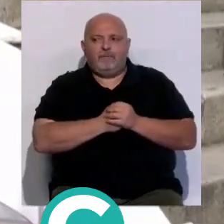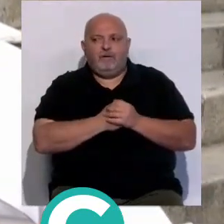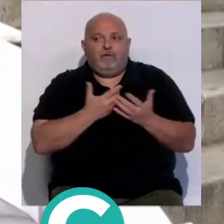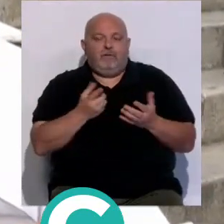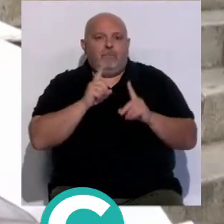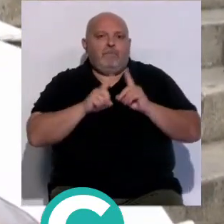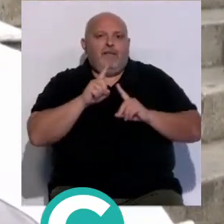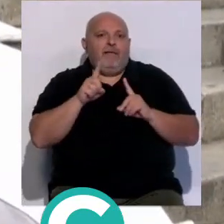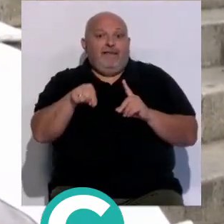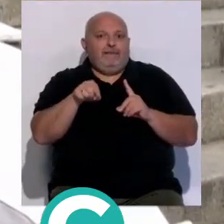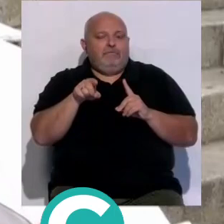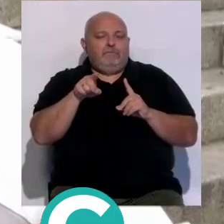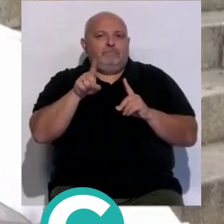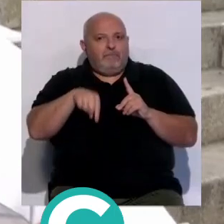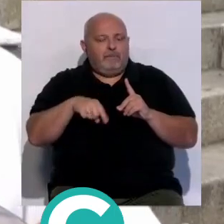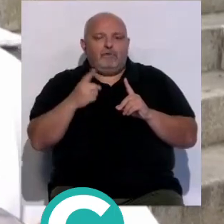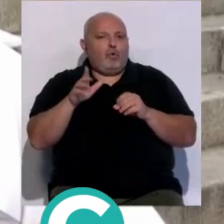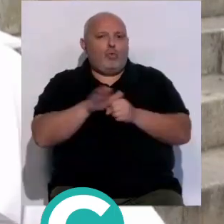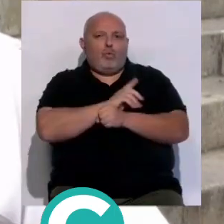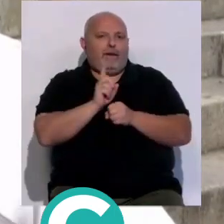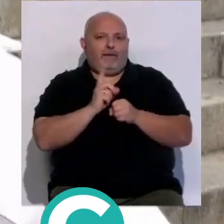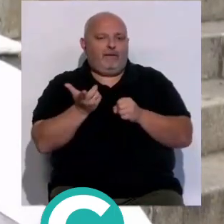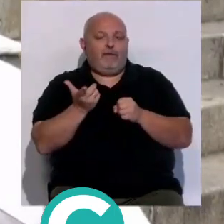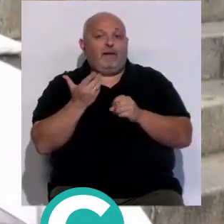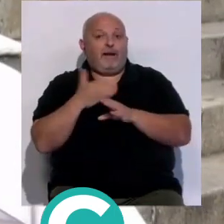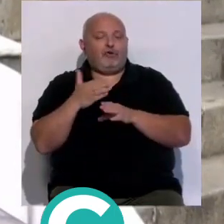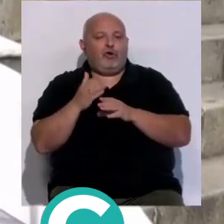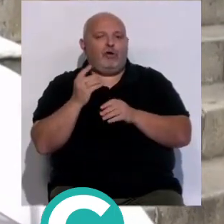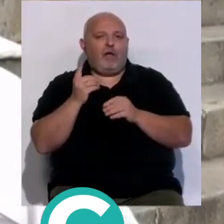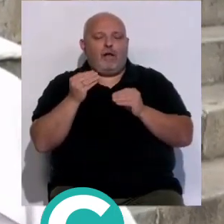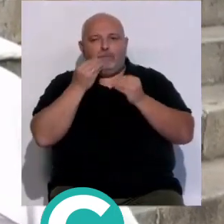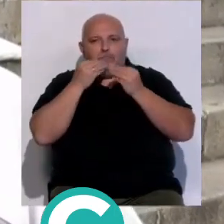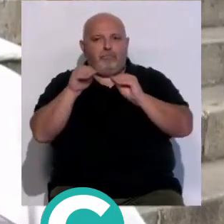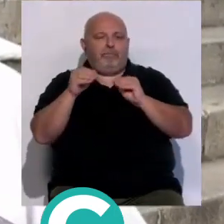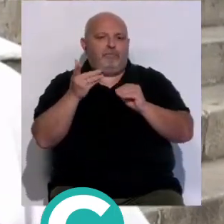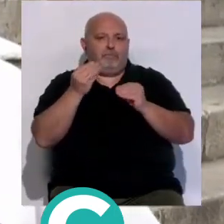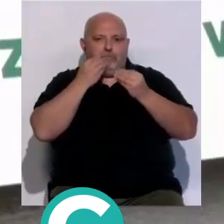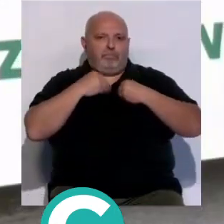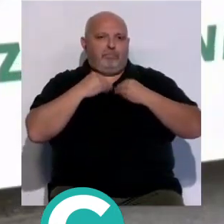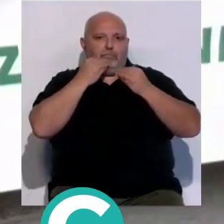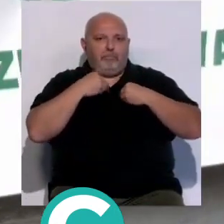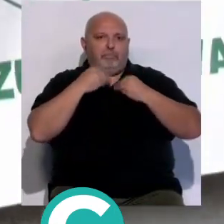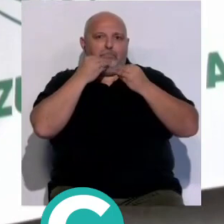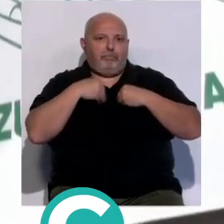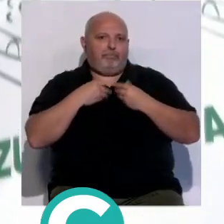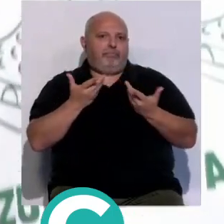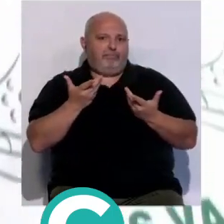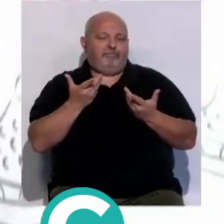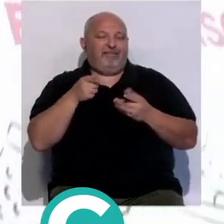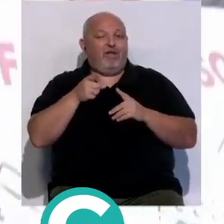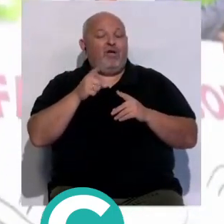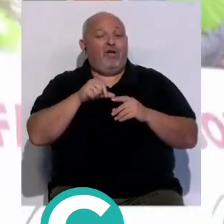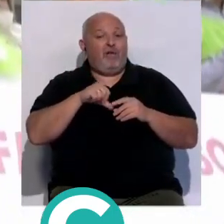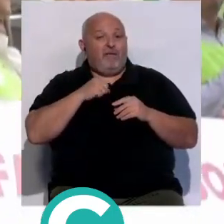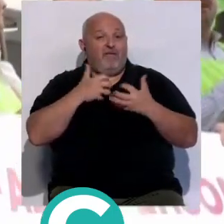el problema no es ese el problema es que no se cubre al no cubrirse es el resto de profesionales quien asume esa tarea si en el